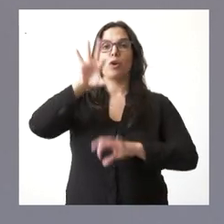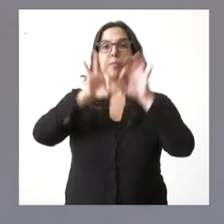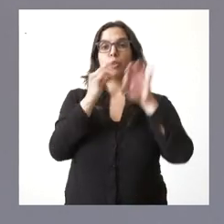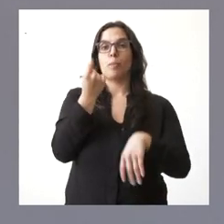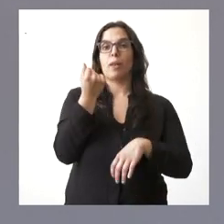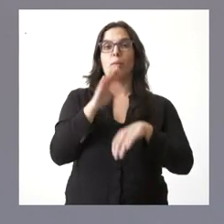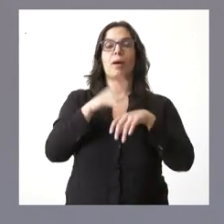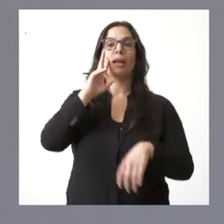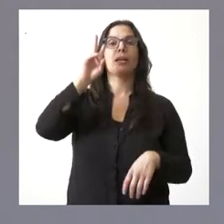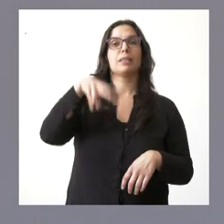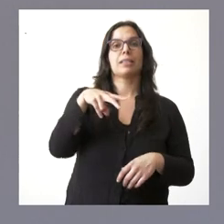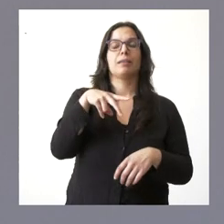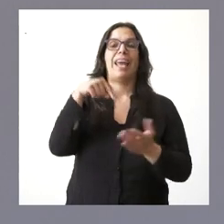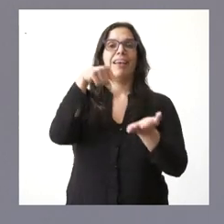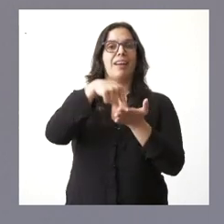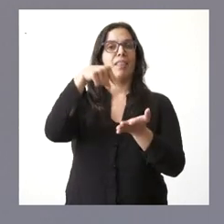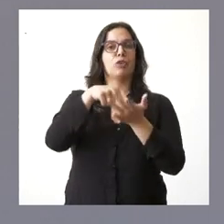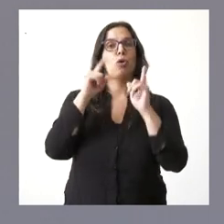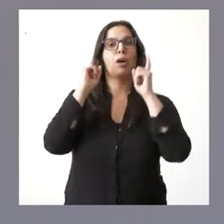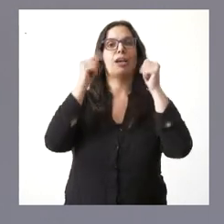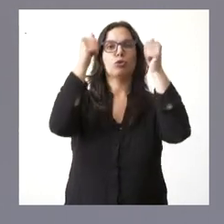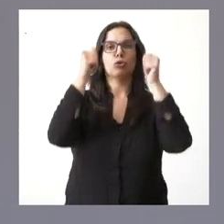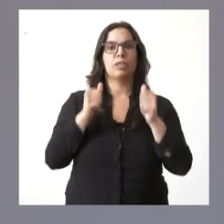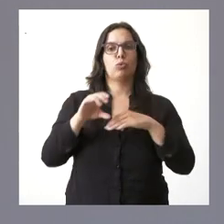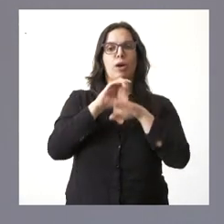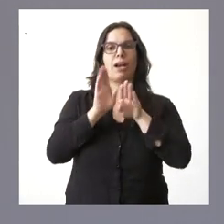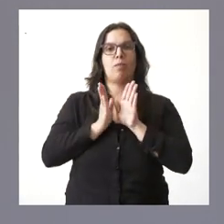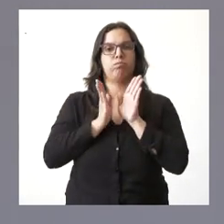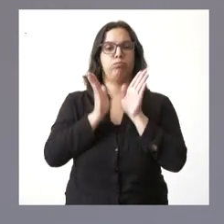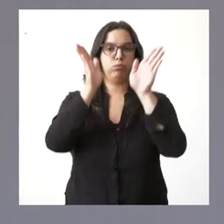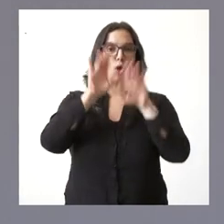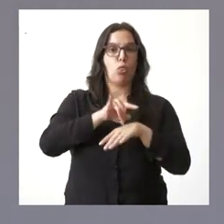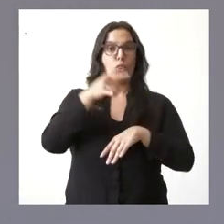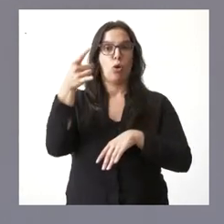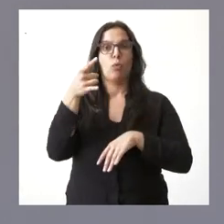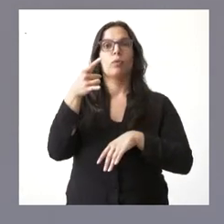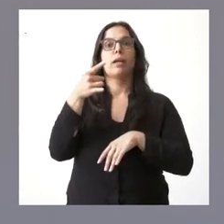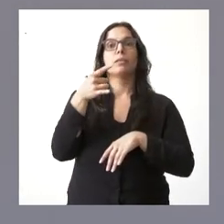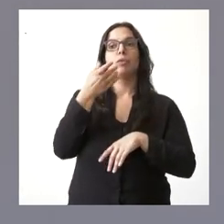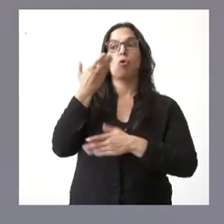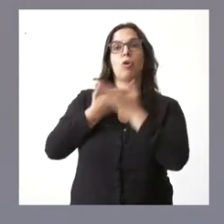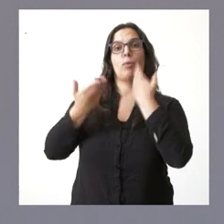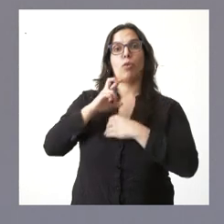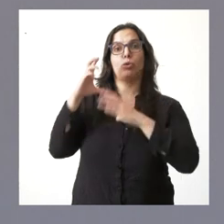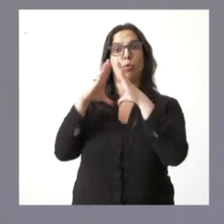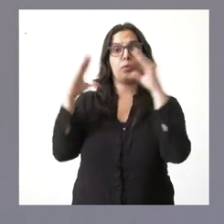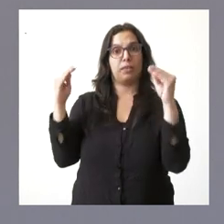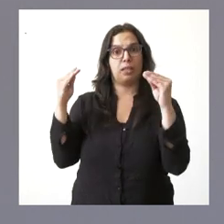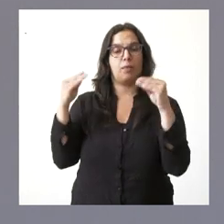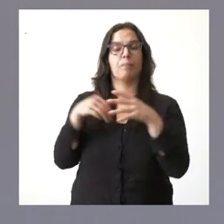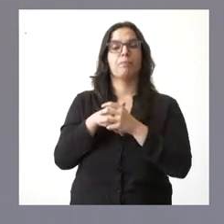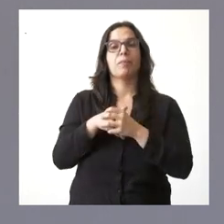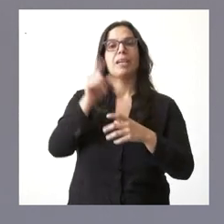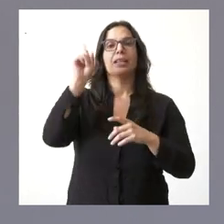reconocimiento de los créditos en el caso de títulos dobles y o conjuntos con otras universidades. Se incluyen